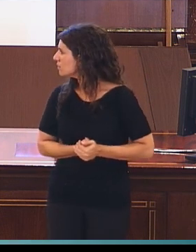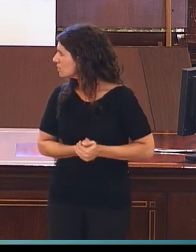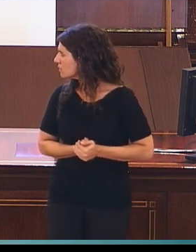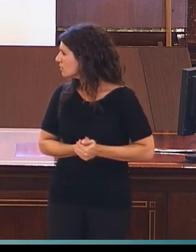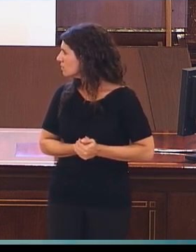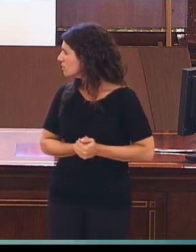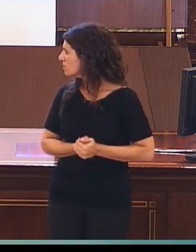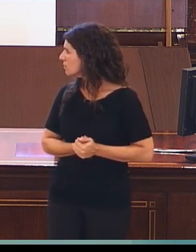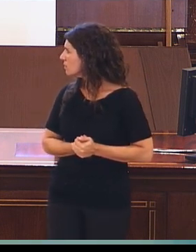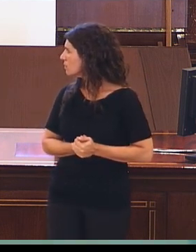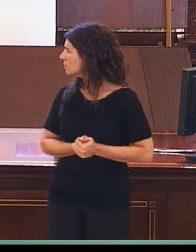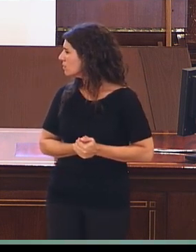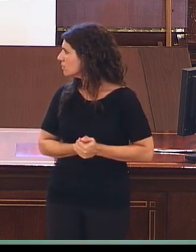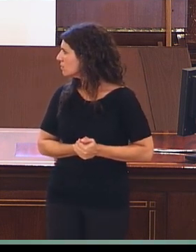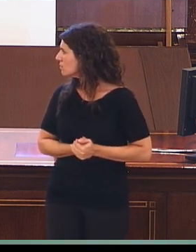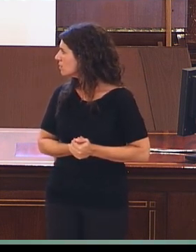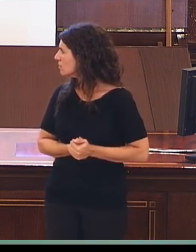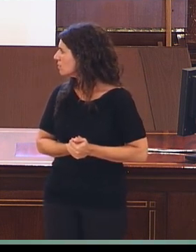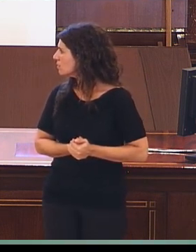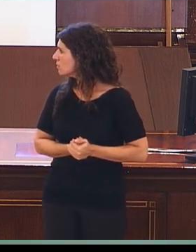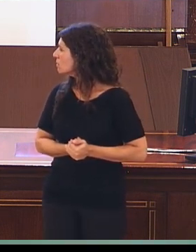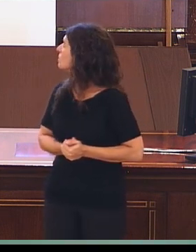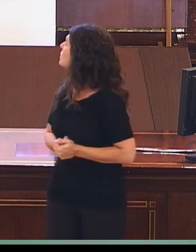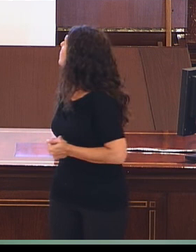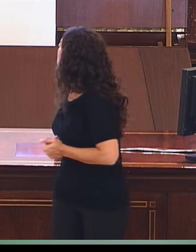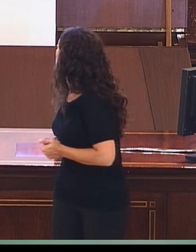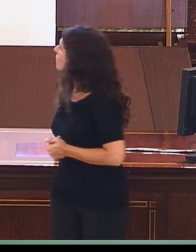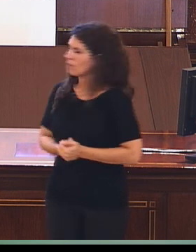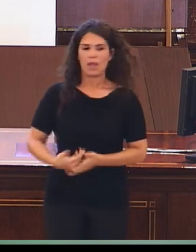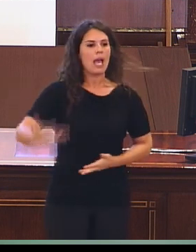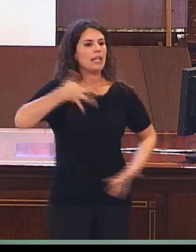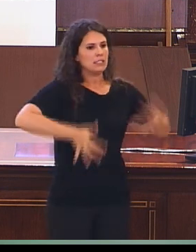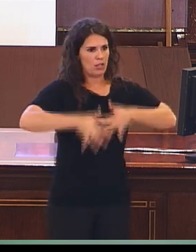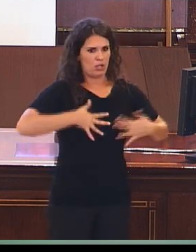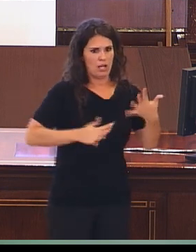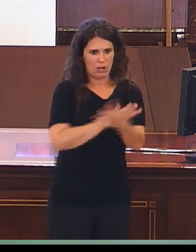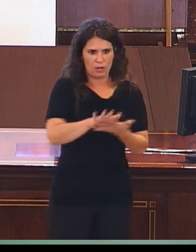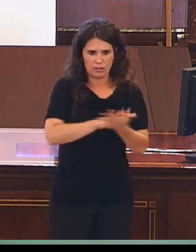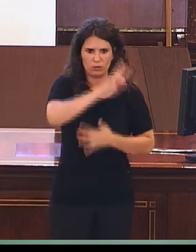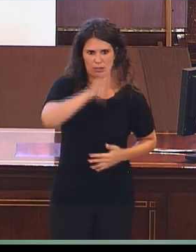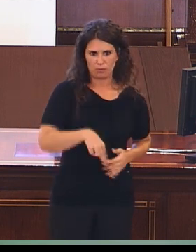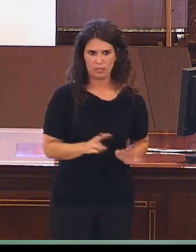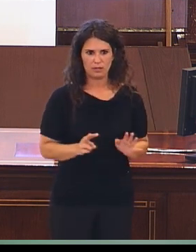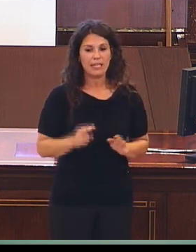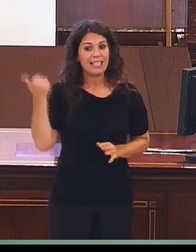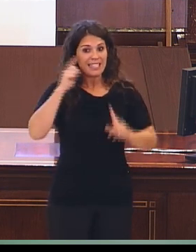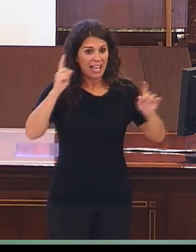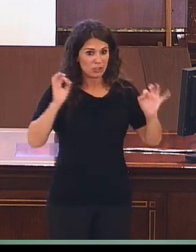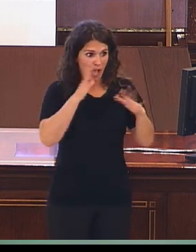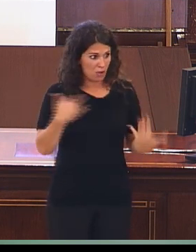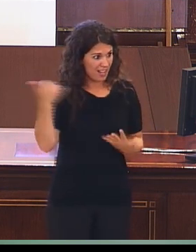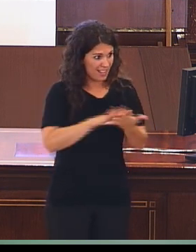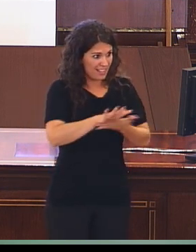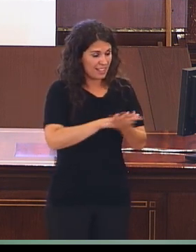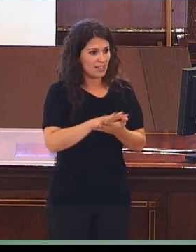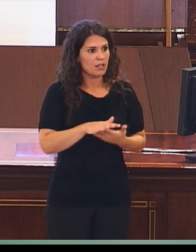La adquisición de la lengua de signos es otra de las temáticas y en este caso, sobre todo, sobre todo, se interesa